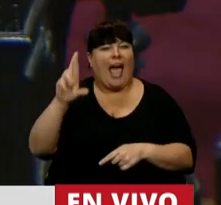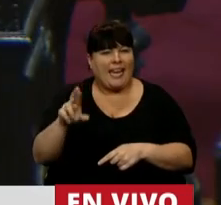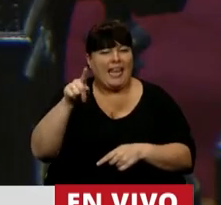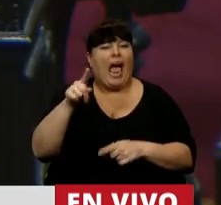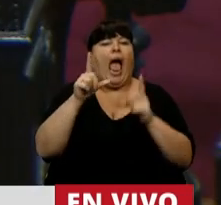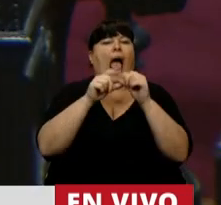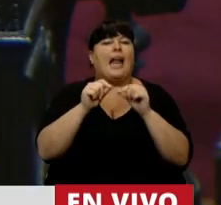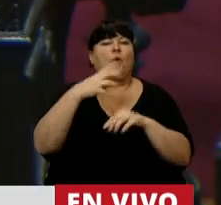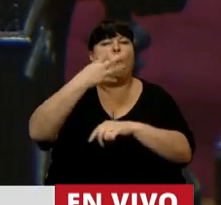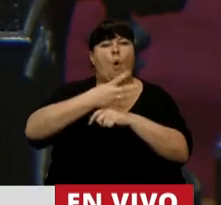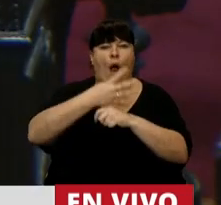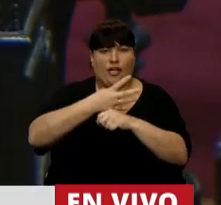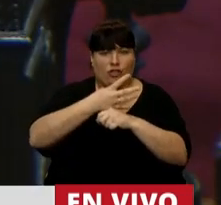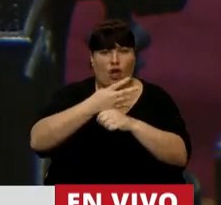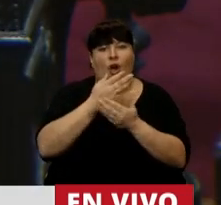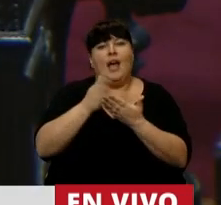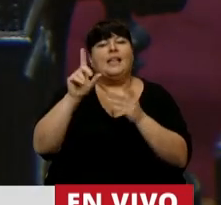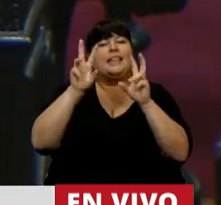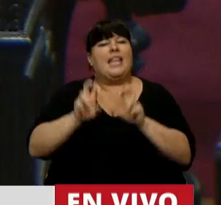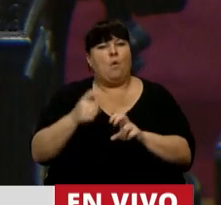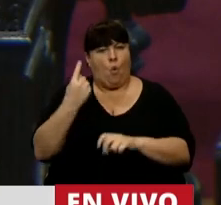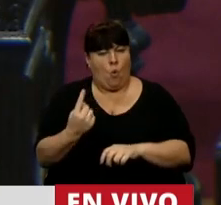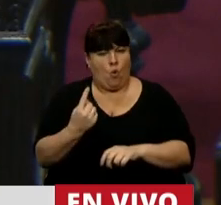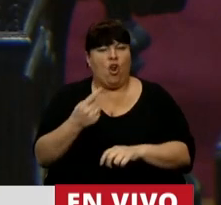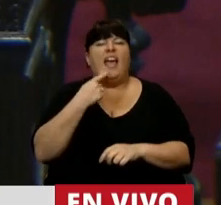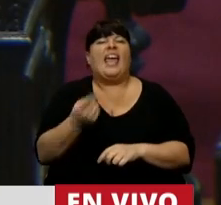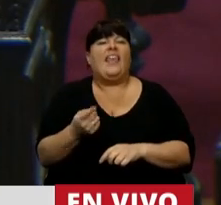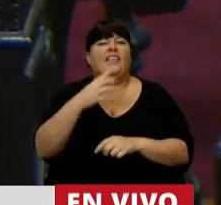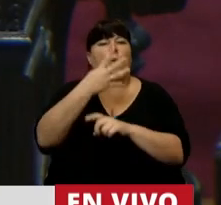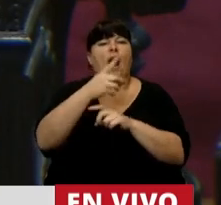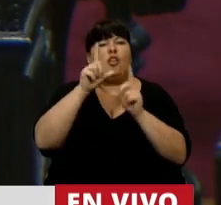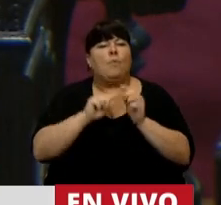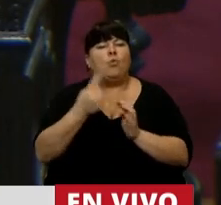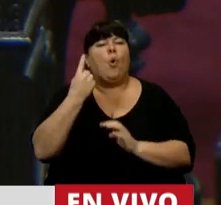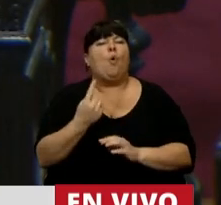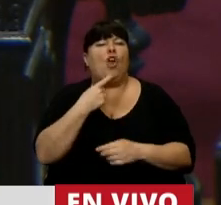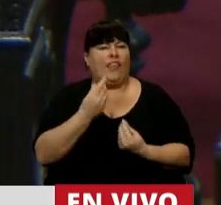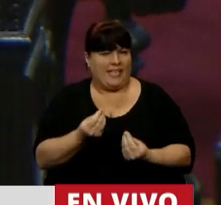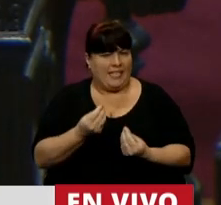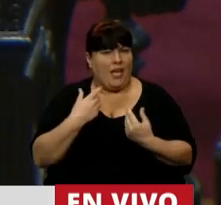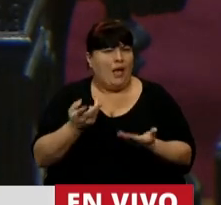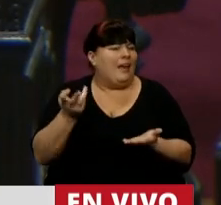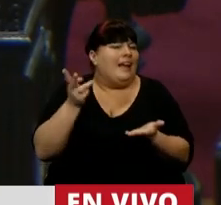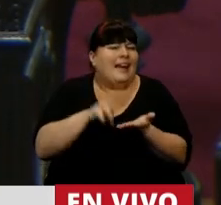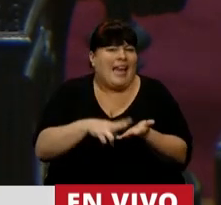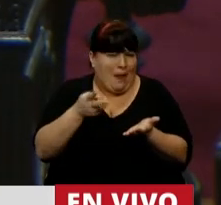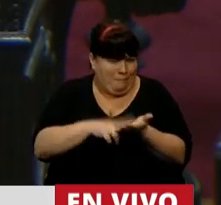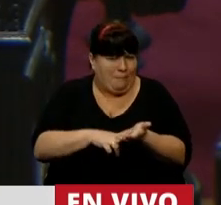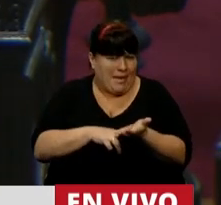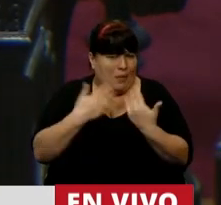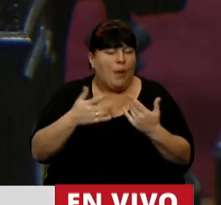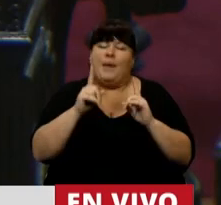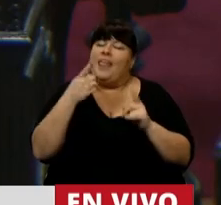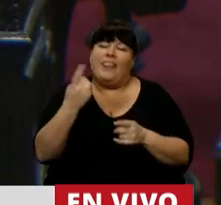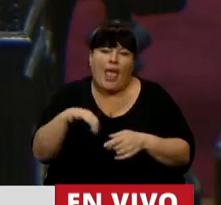que es el artículo 4º, apartado 1. ¿Qué dice ese artículo 4º, apartado 1, señor Presidente? Y se puede haber repetido muchísimas veces,